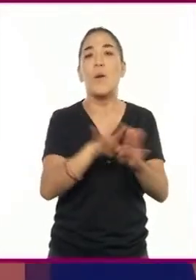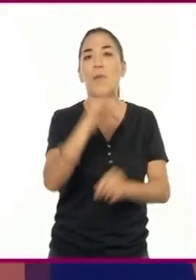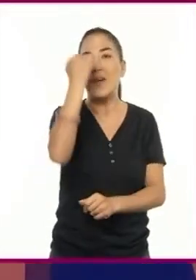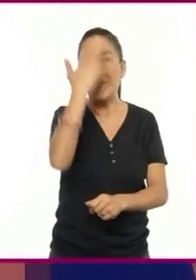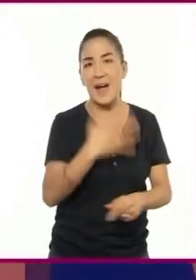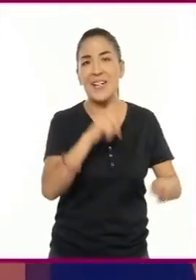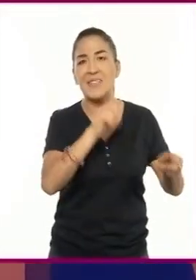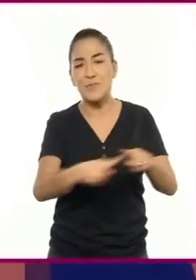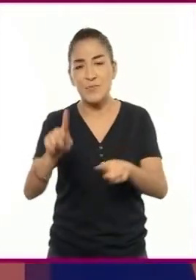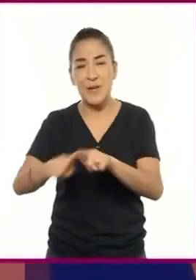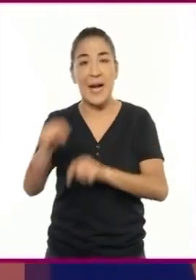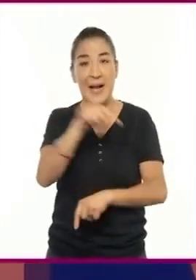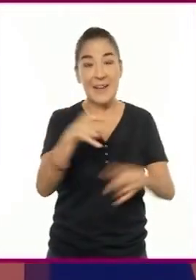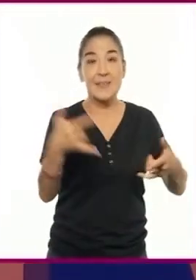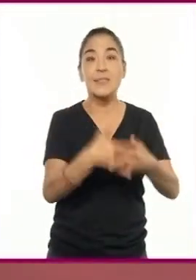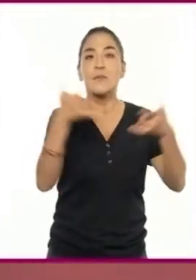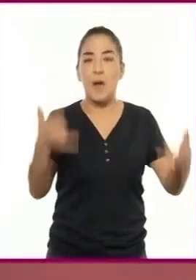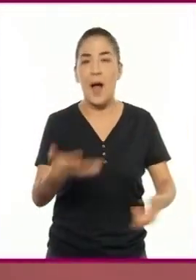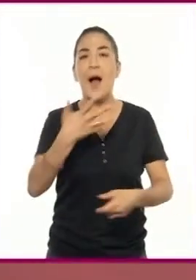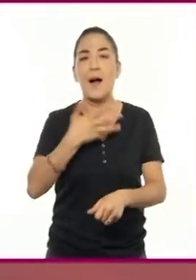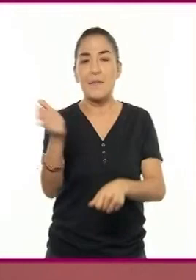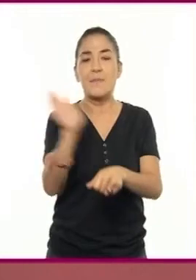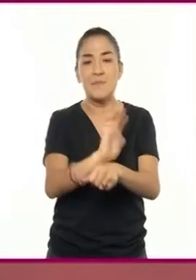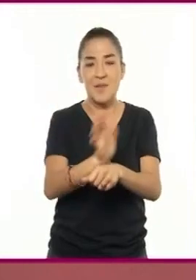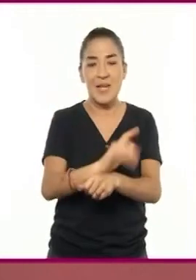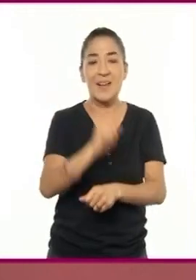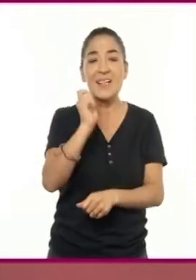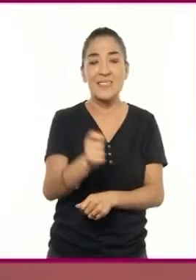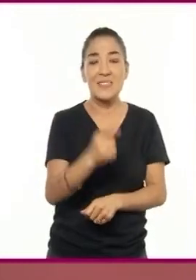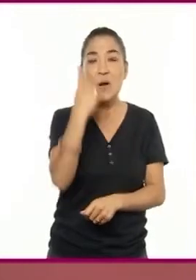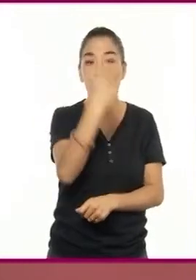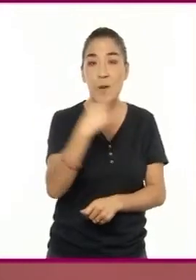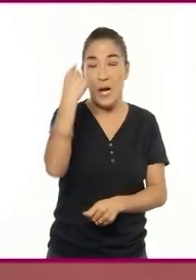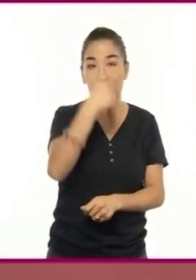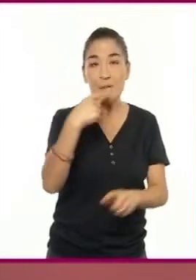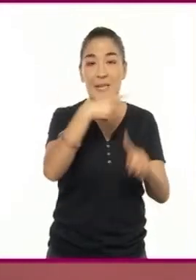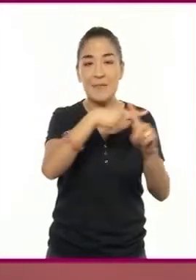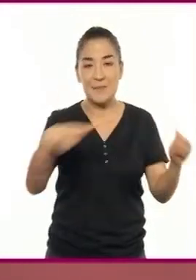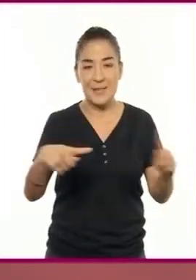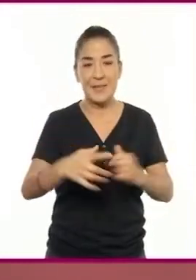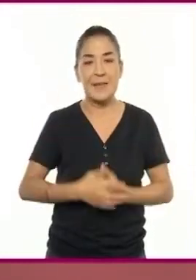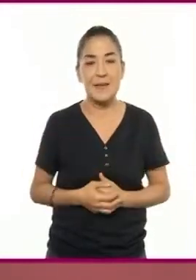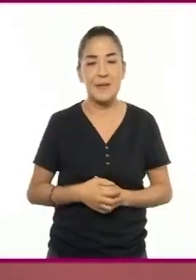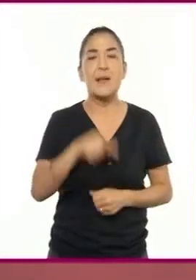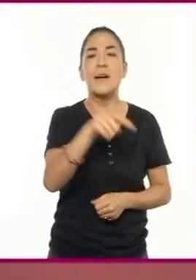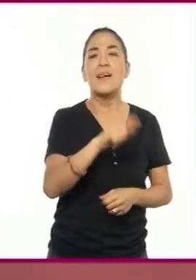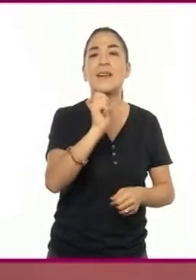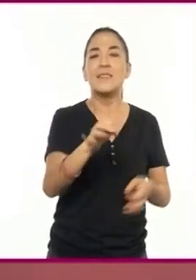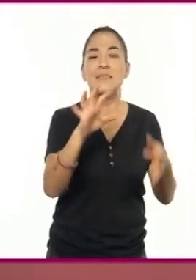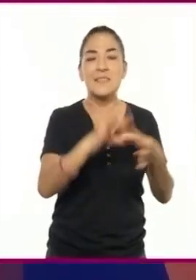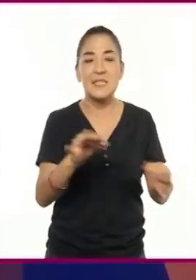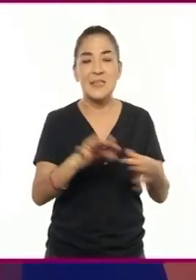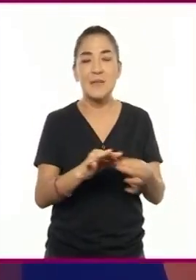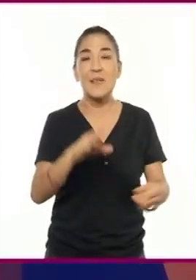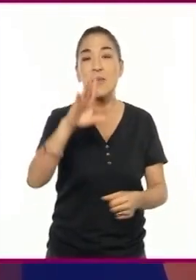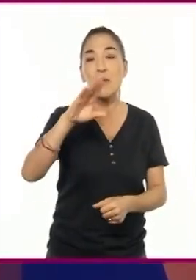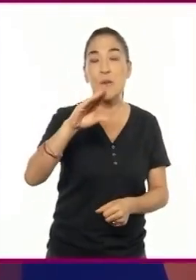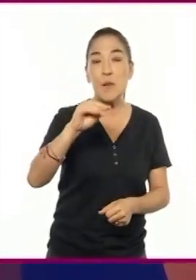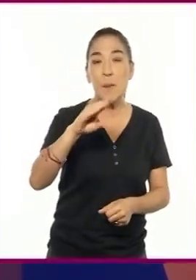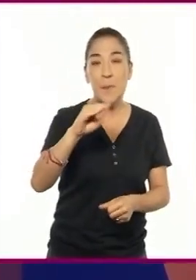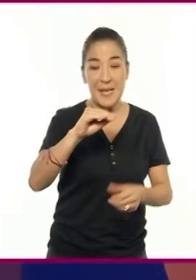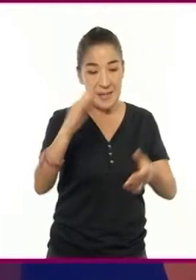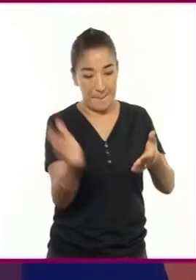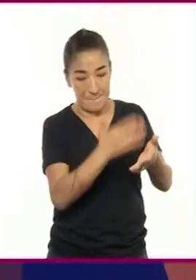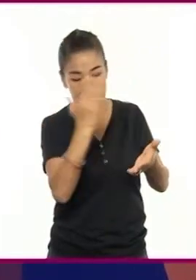De esa historia salió una película de más de una hora y media. Estamos hablando de un guión de casi 90